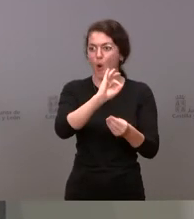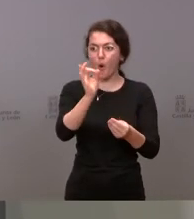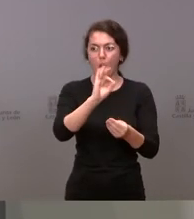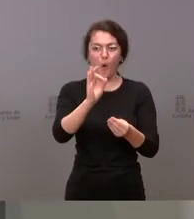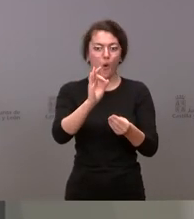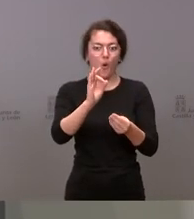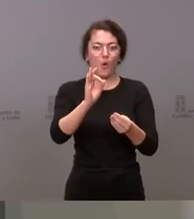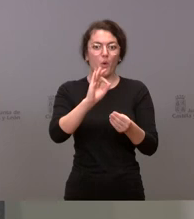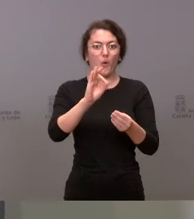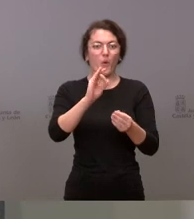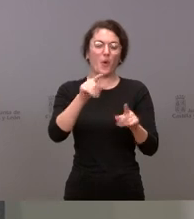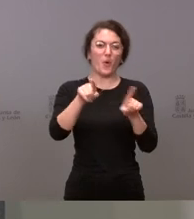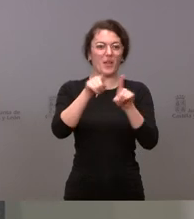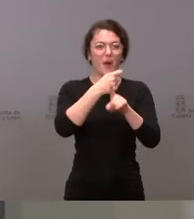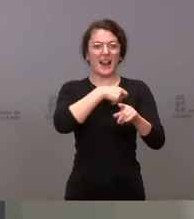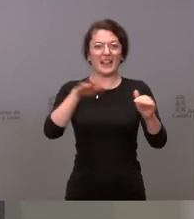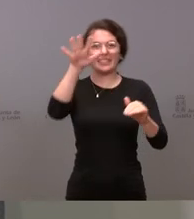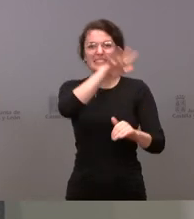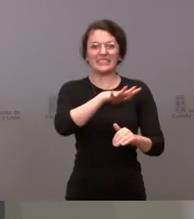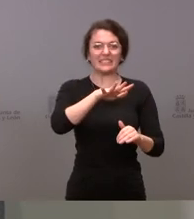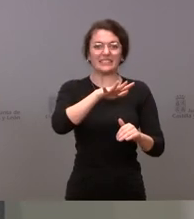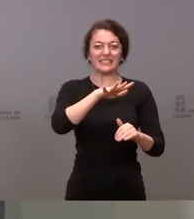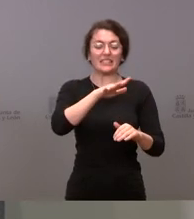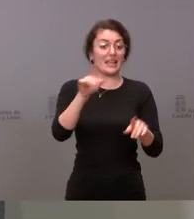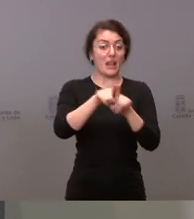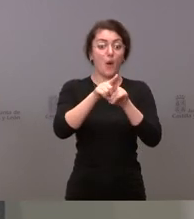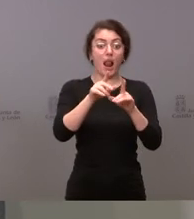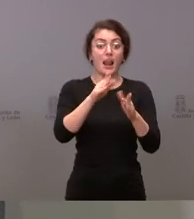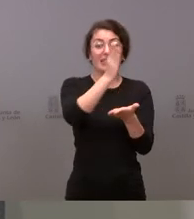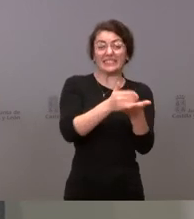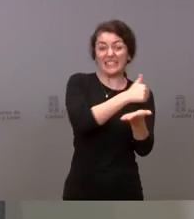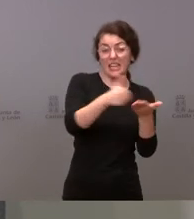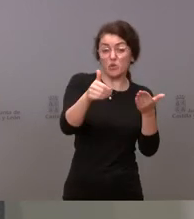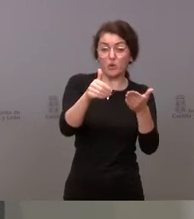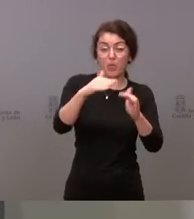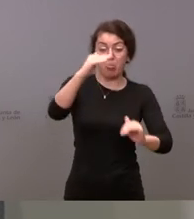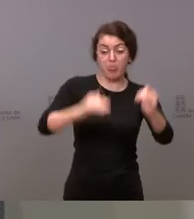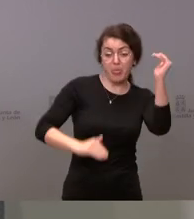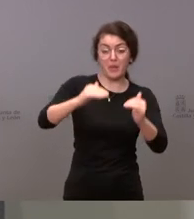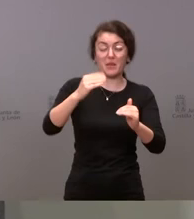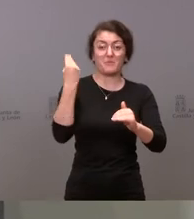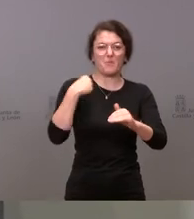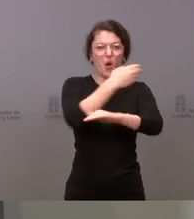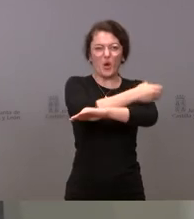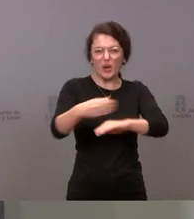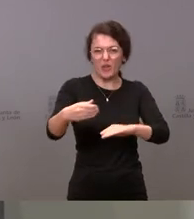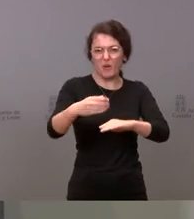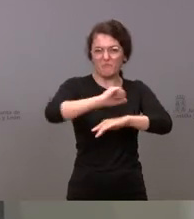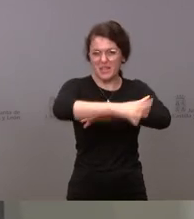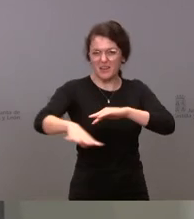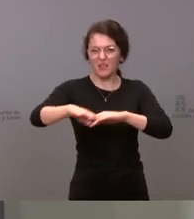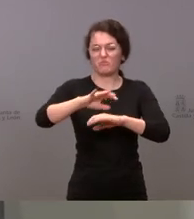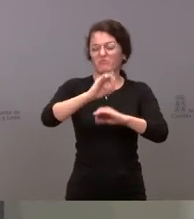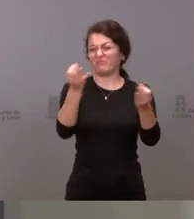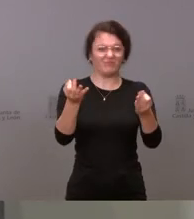como desequilibra el territorio, por ejemplo, el asunto del corredor mediterráneo contra el Atlántico. 1.700 millones